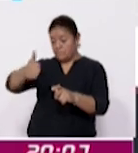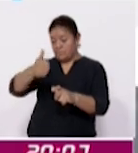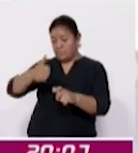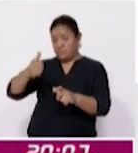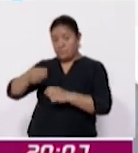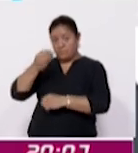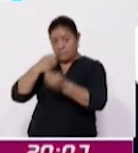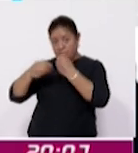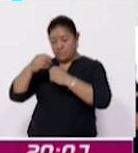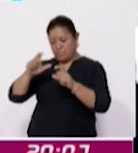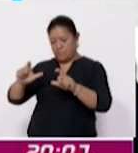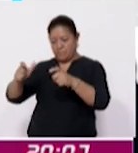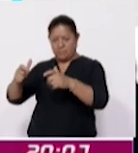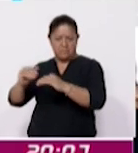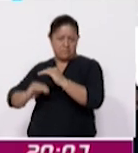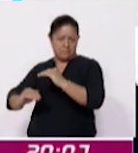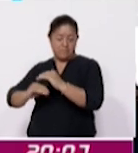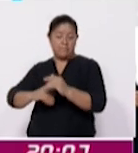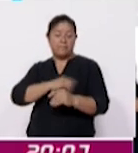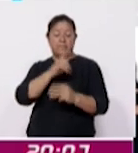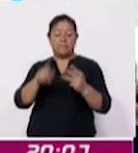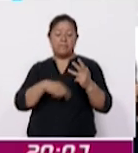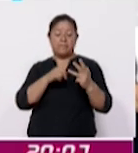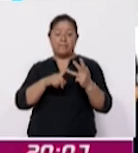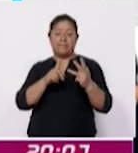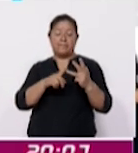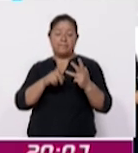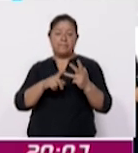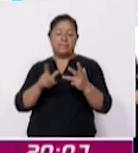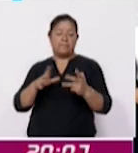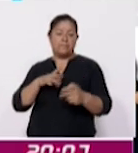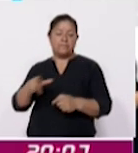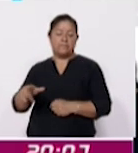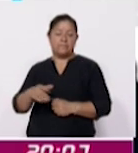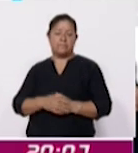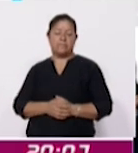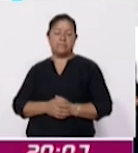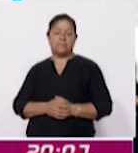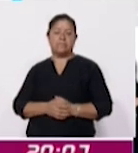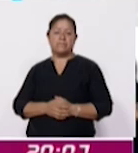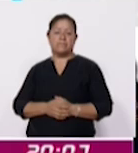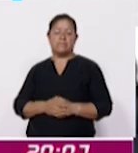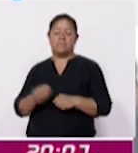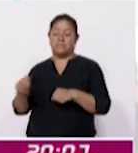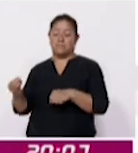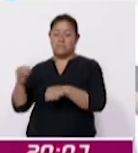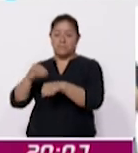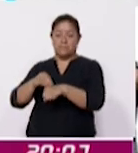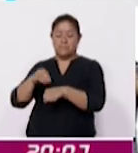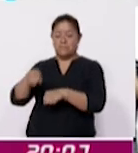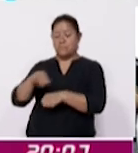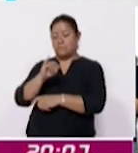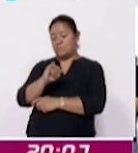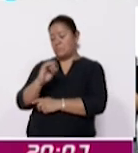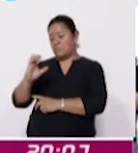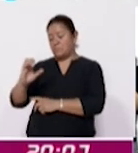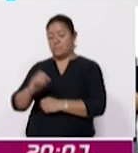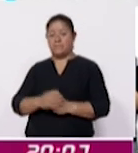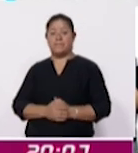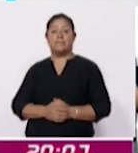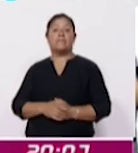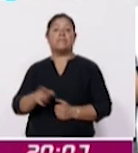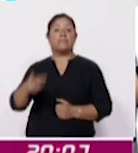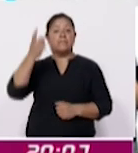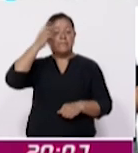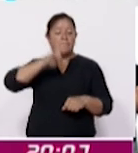de la canasta. Y tercer elemento de la actualización es la introducción de índices encadenados. En este sentido, el director